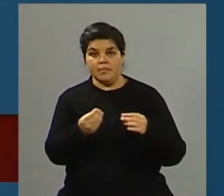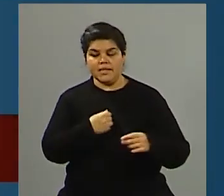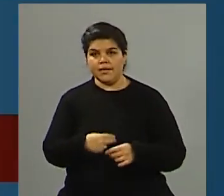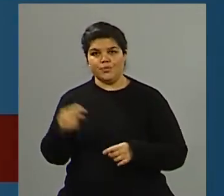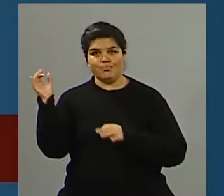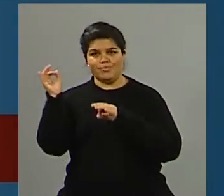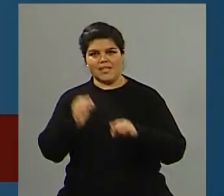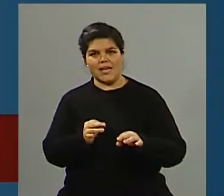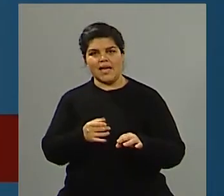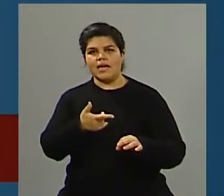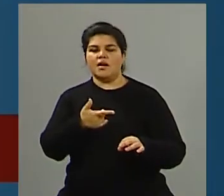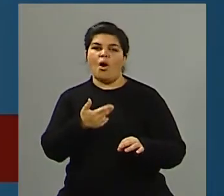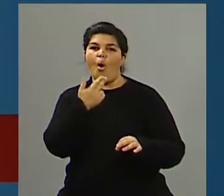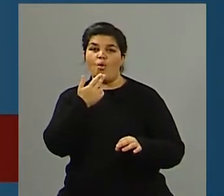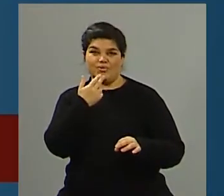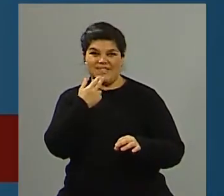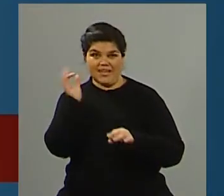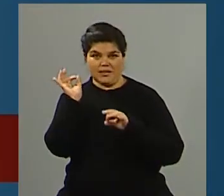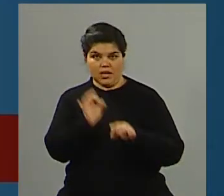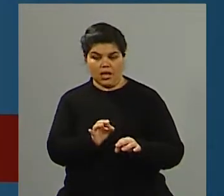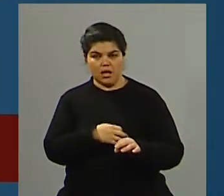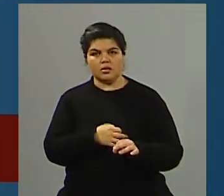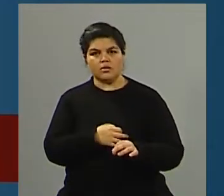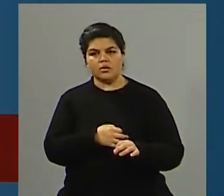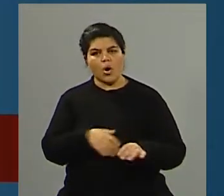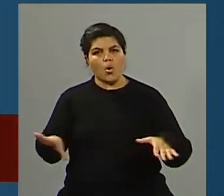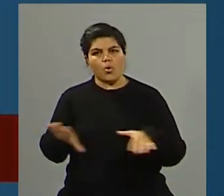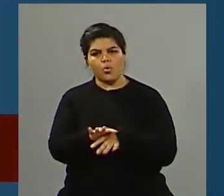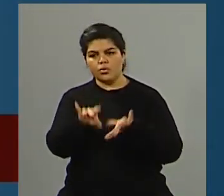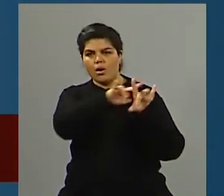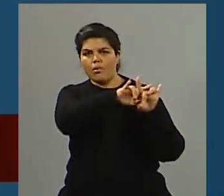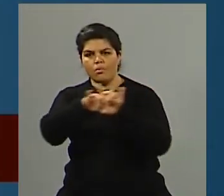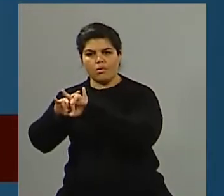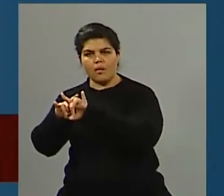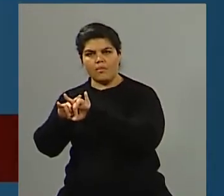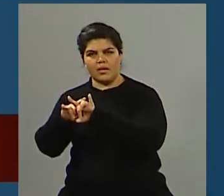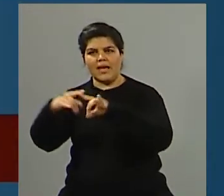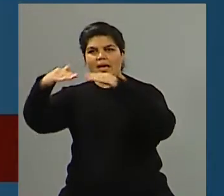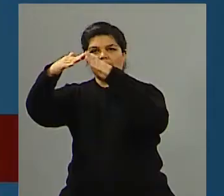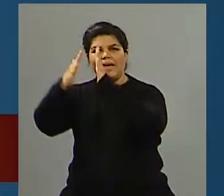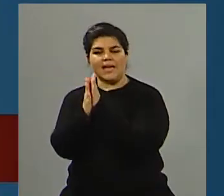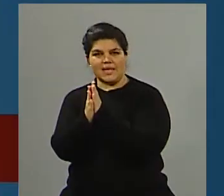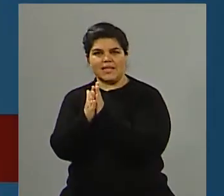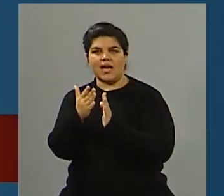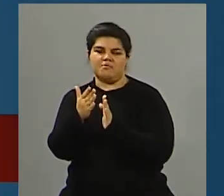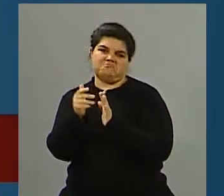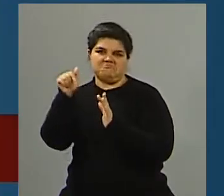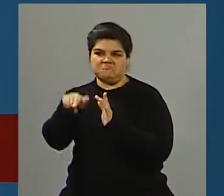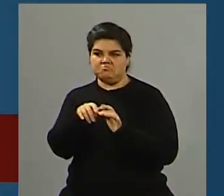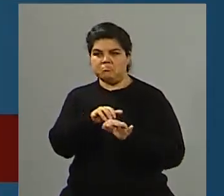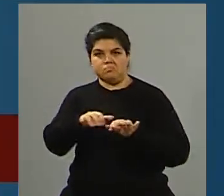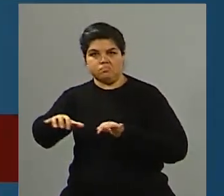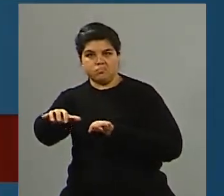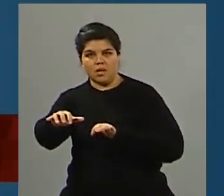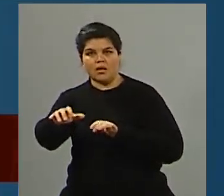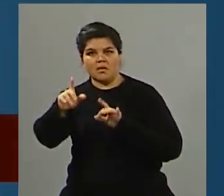puesto sobre el lugar, que salía de la iglesia San Paul, de la Broadway, y llegaba justamente ahí